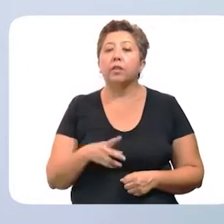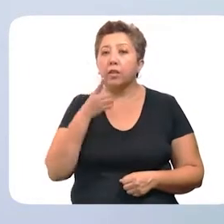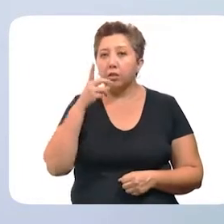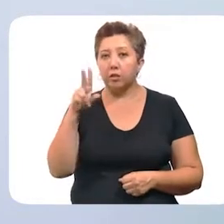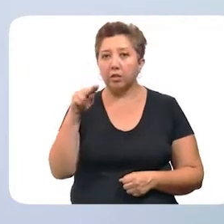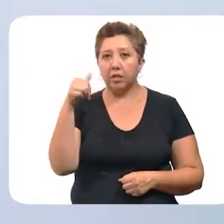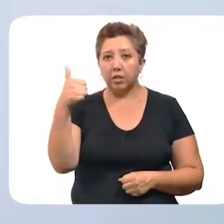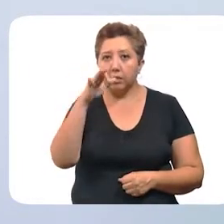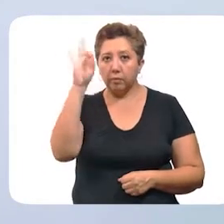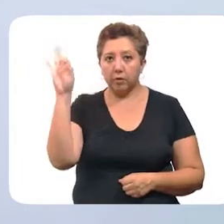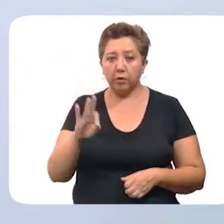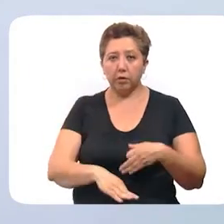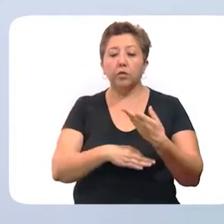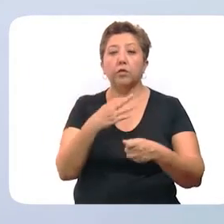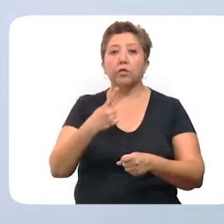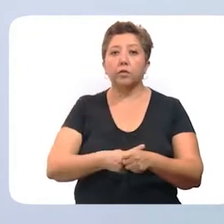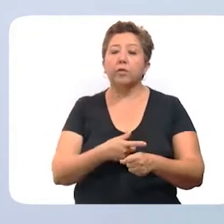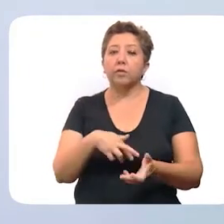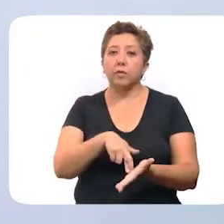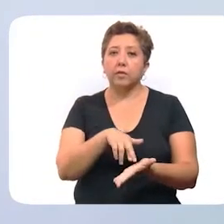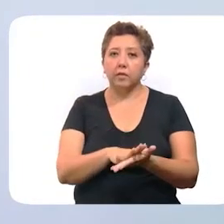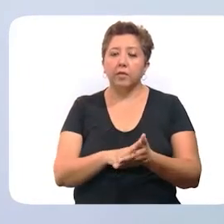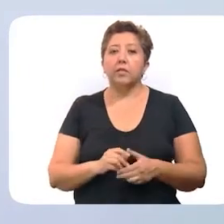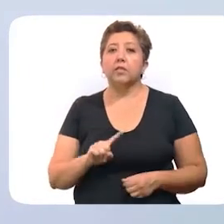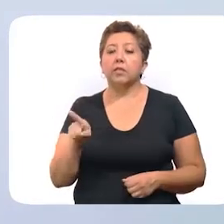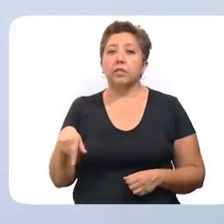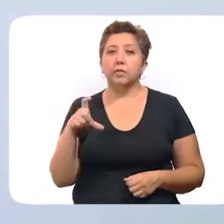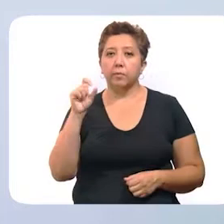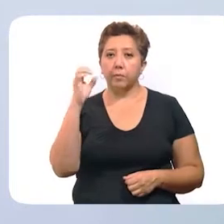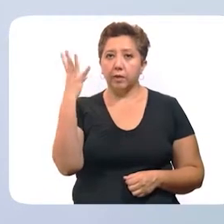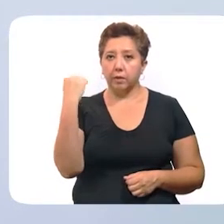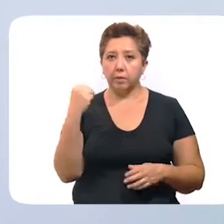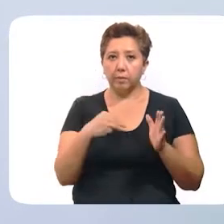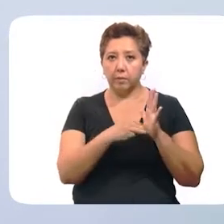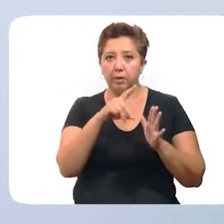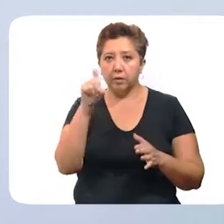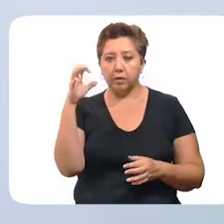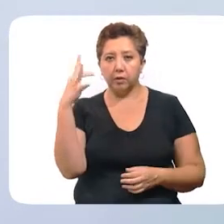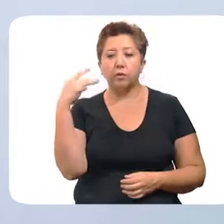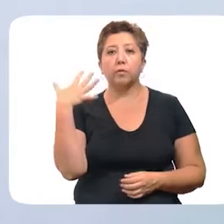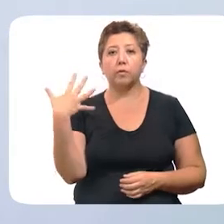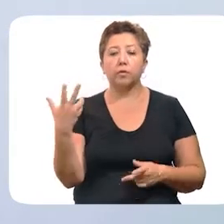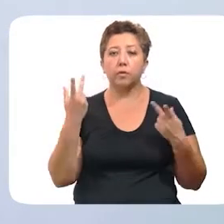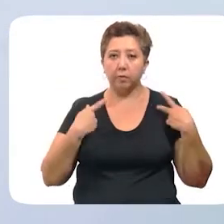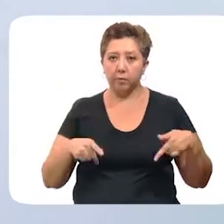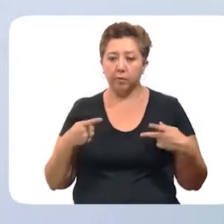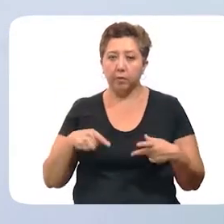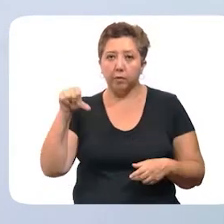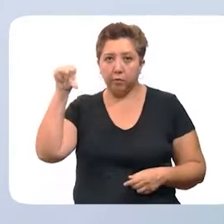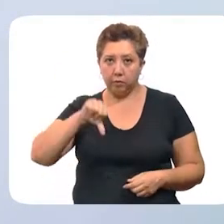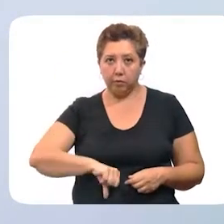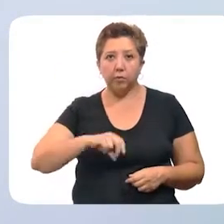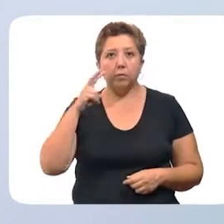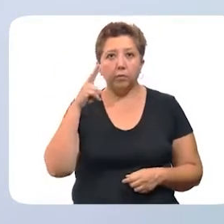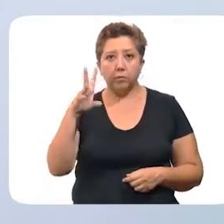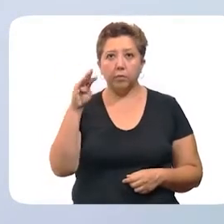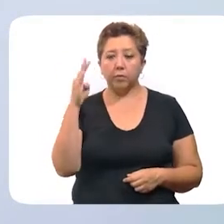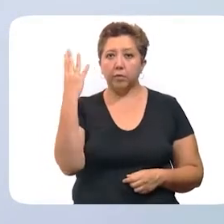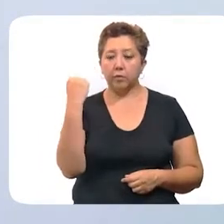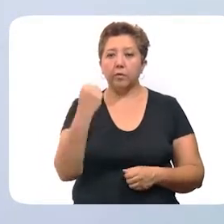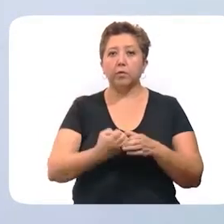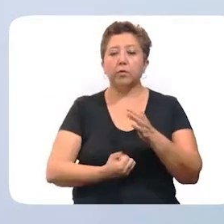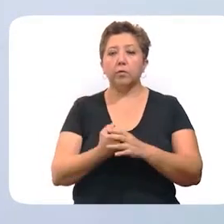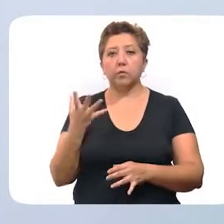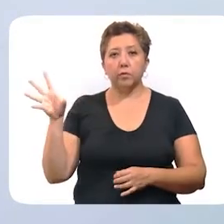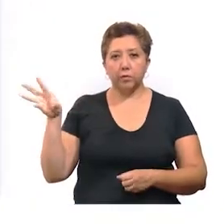86% del total de contagios registrados, que son 29.155 pacientes. Hoy se detectaron 99 nuevos